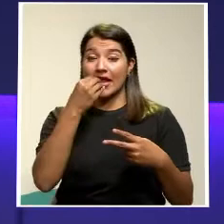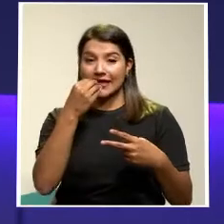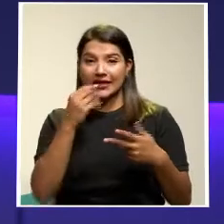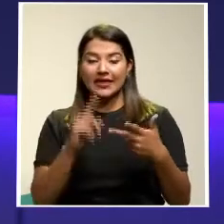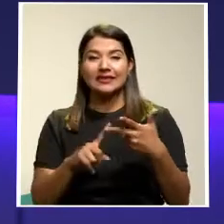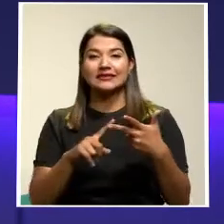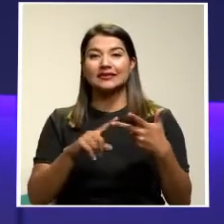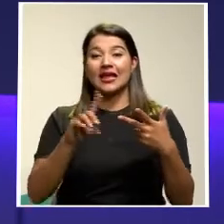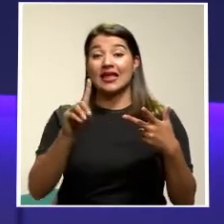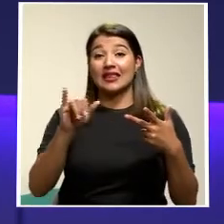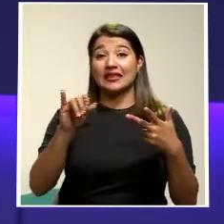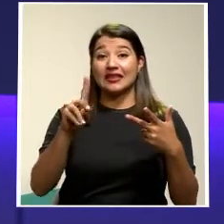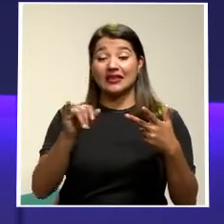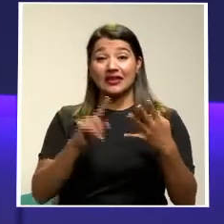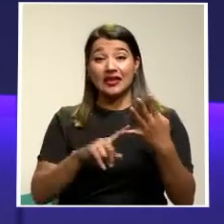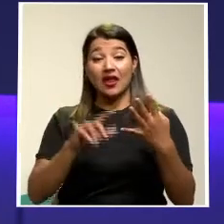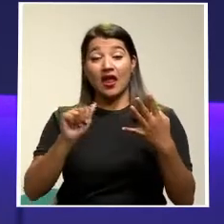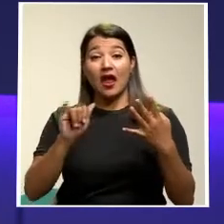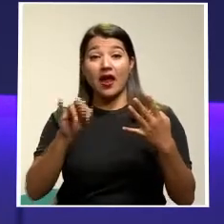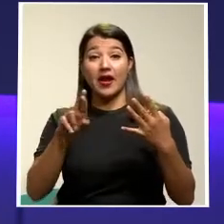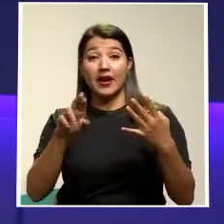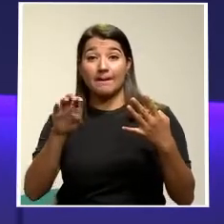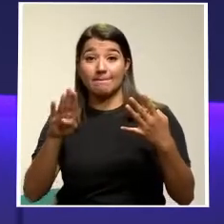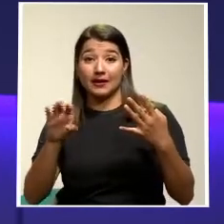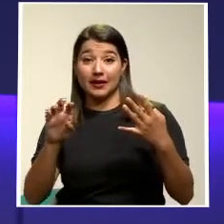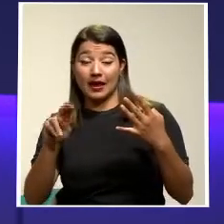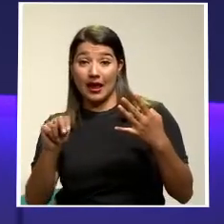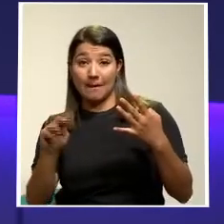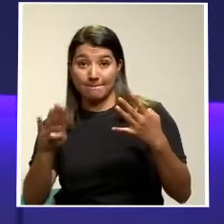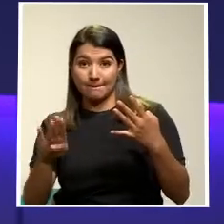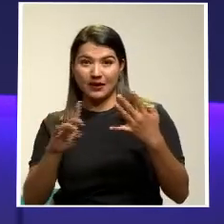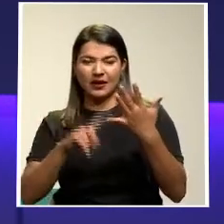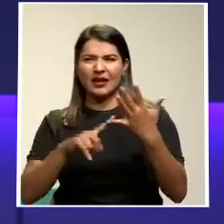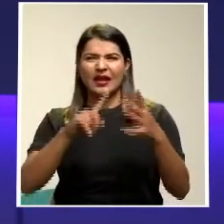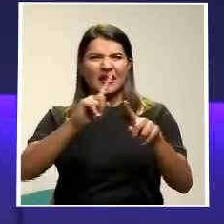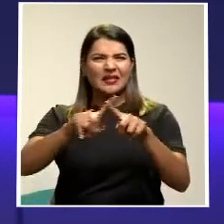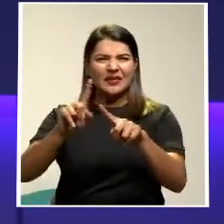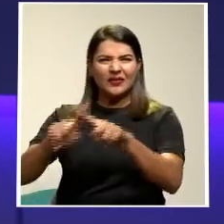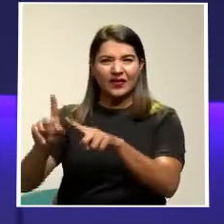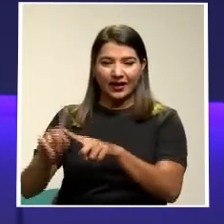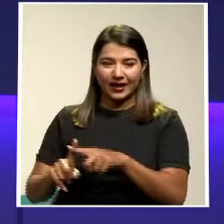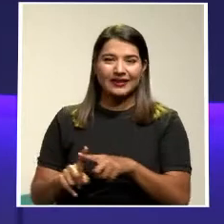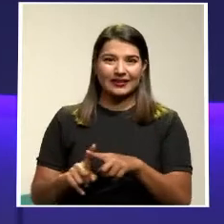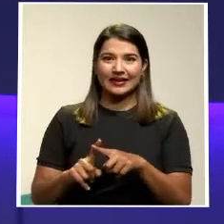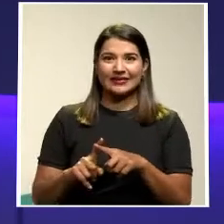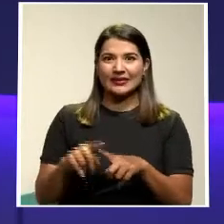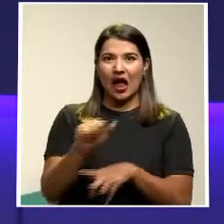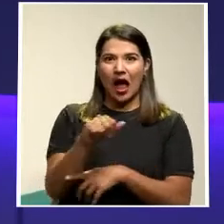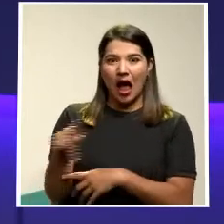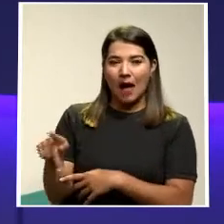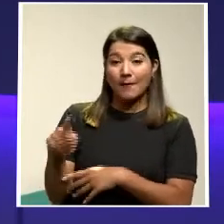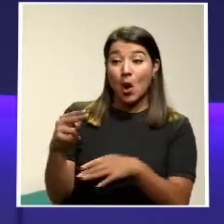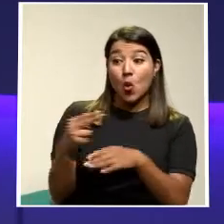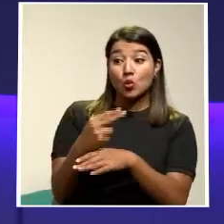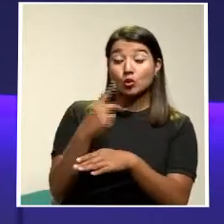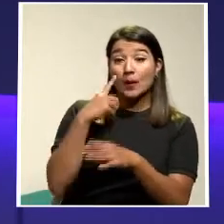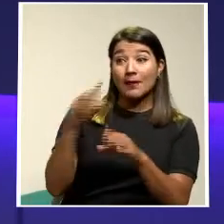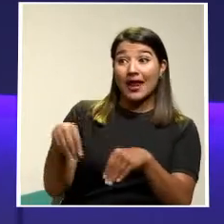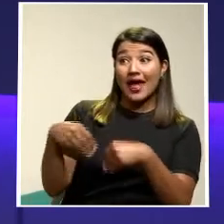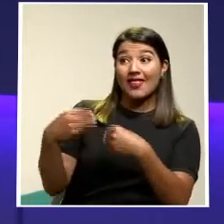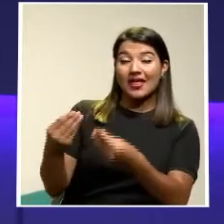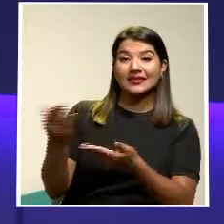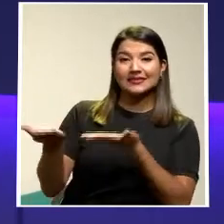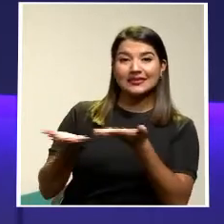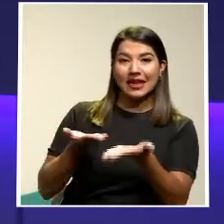Y muchas otras que finalmente utilizan la plataforma de internet para brindar servicios Como transporte